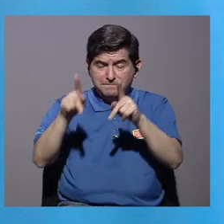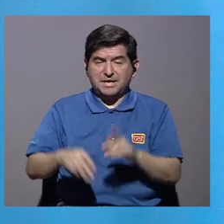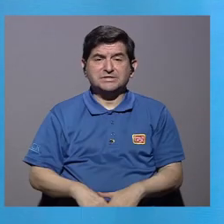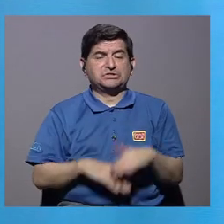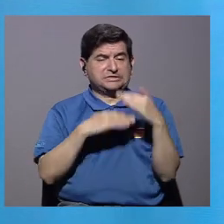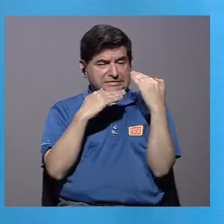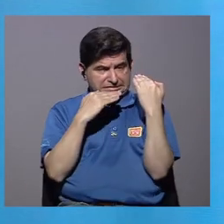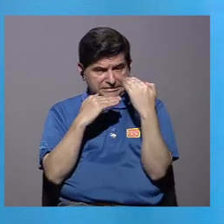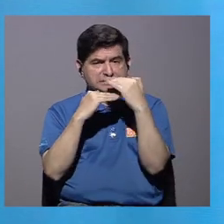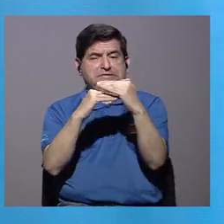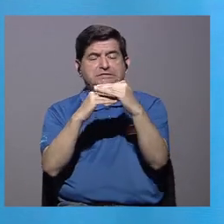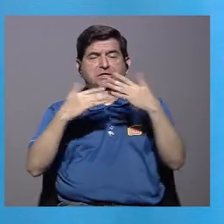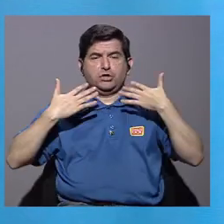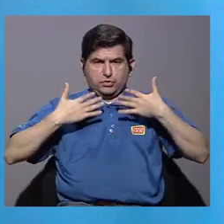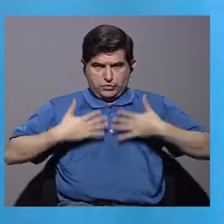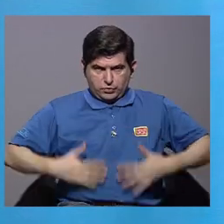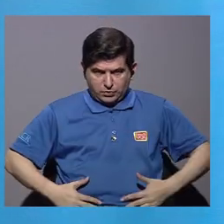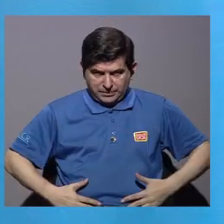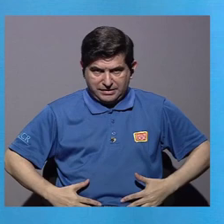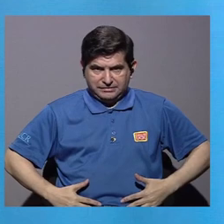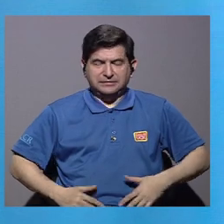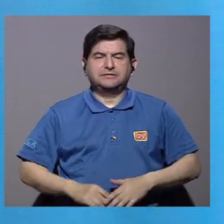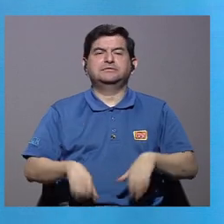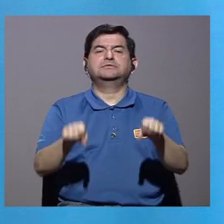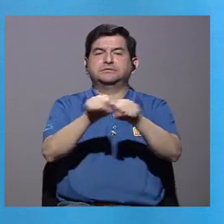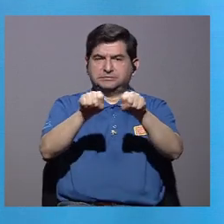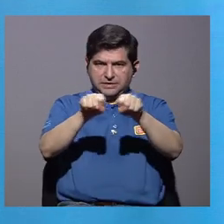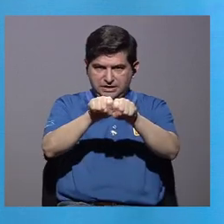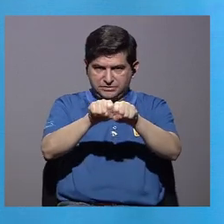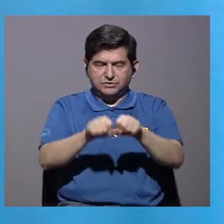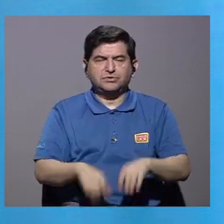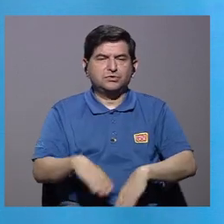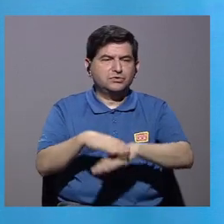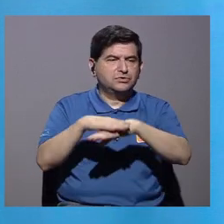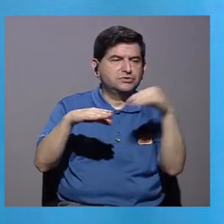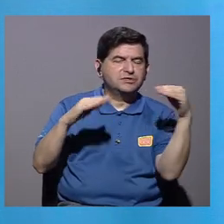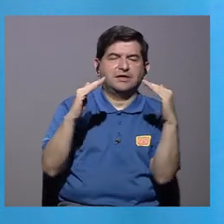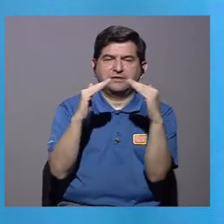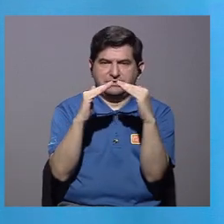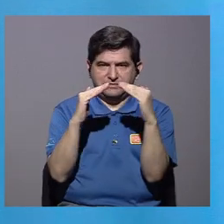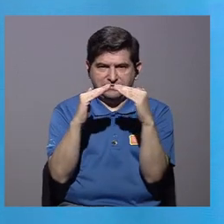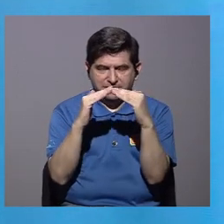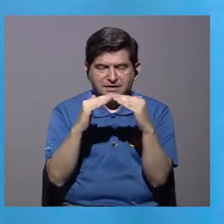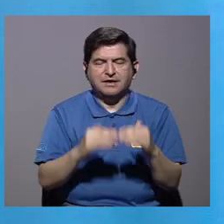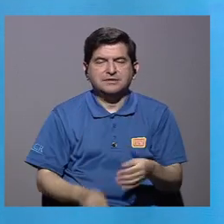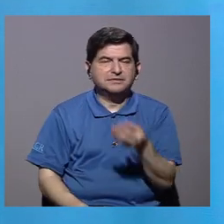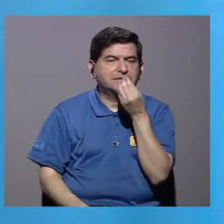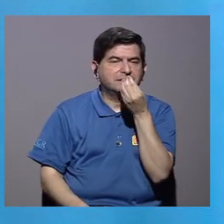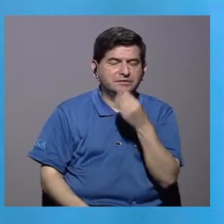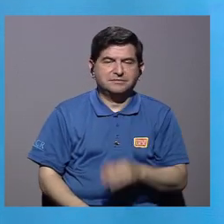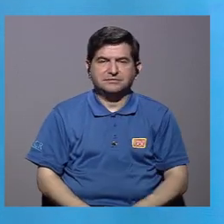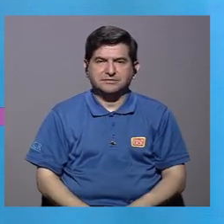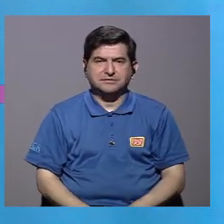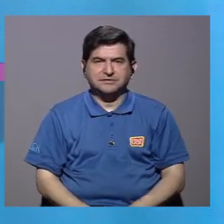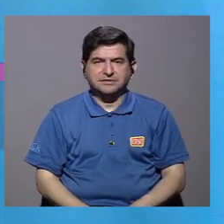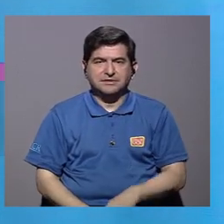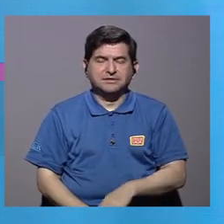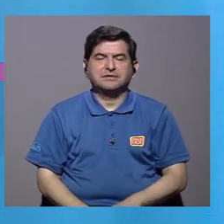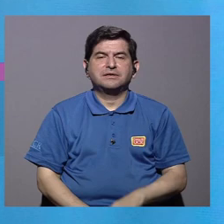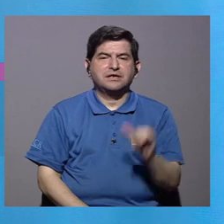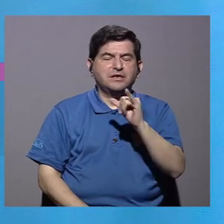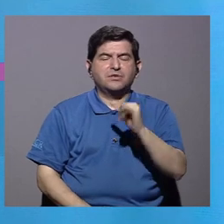que las personas están restringiendo en ropa, zapatos, salidas fuera del hogar y